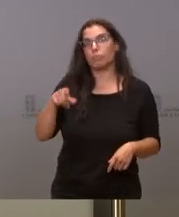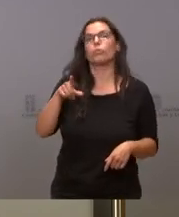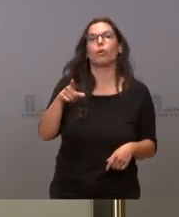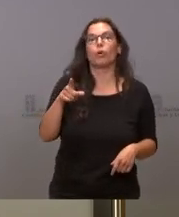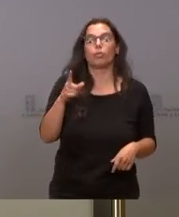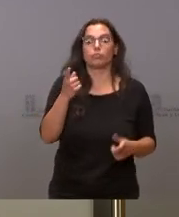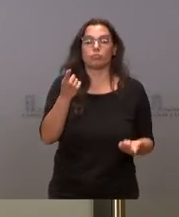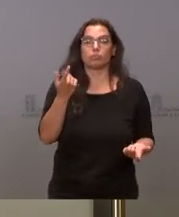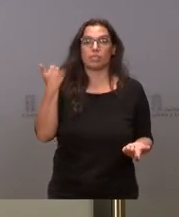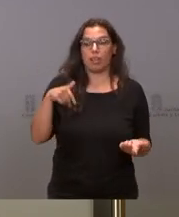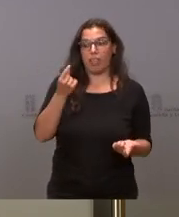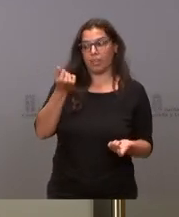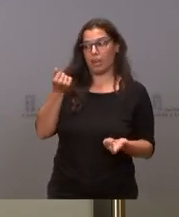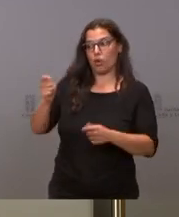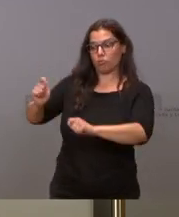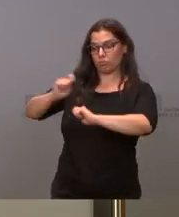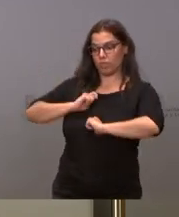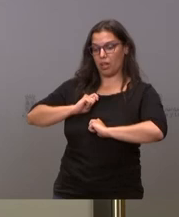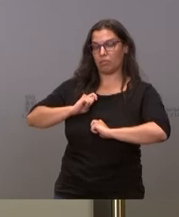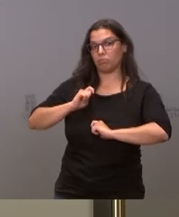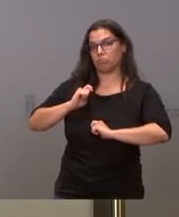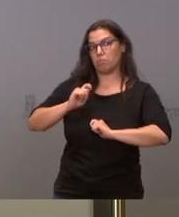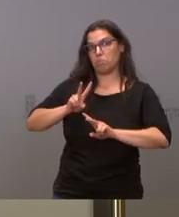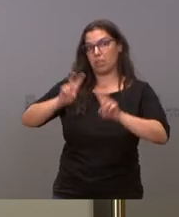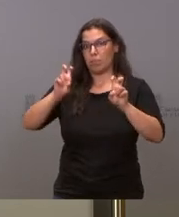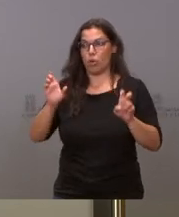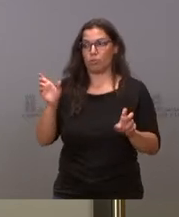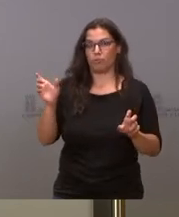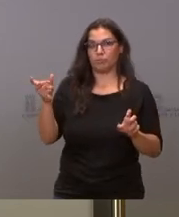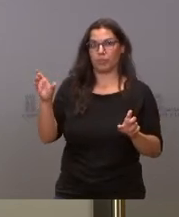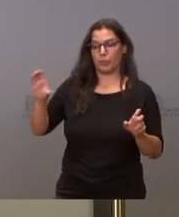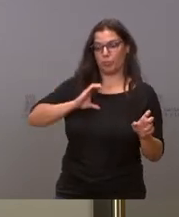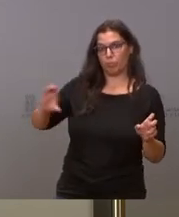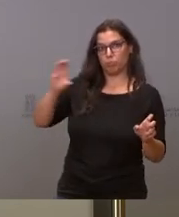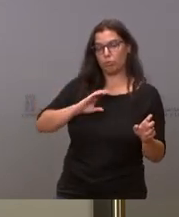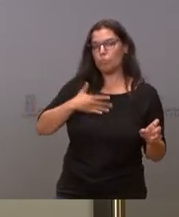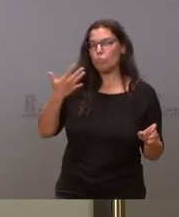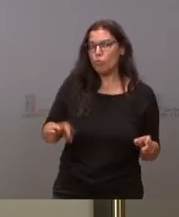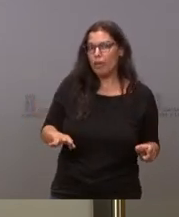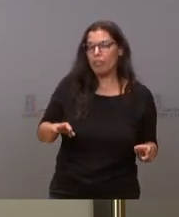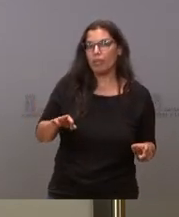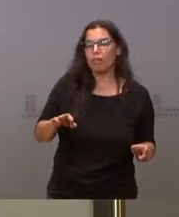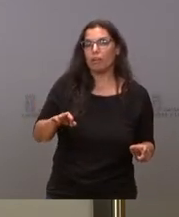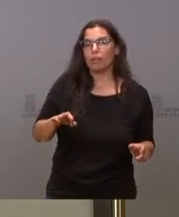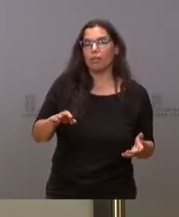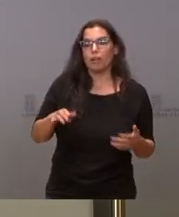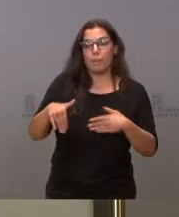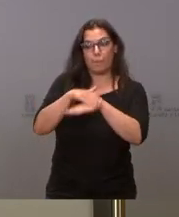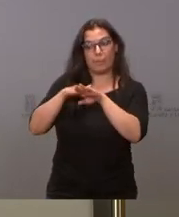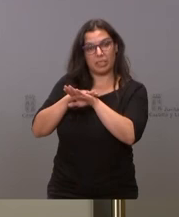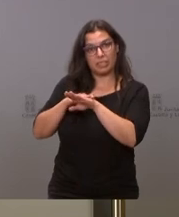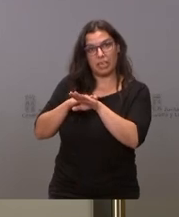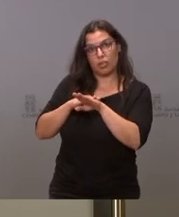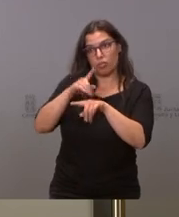preasignado a la comunidad o se ha hablado de cantidades específicas para la comunidad si existe alguna posibilidad de que a los ministerios que